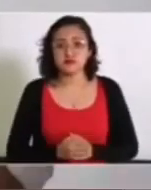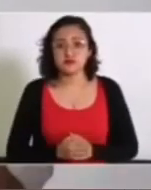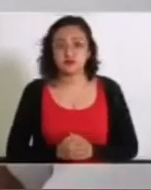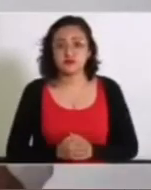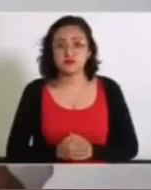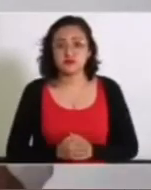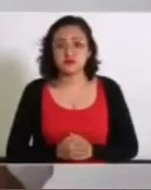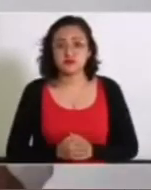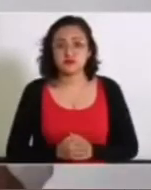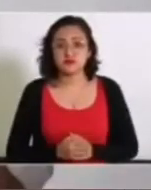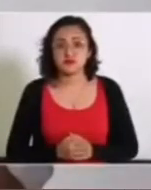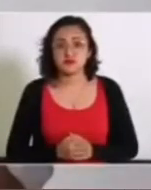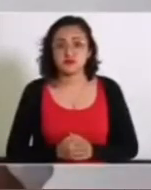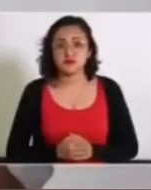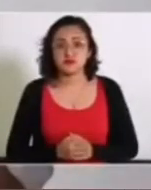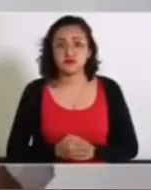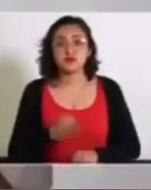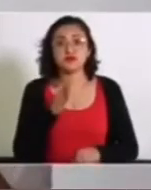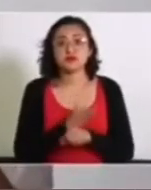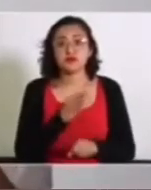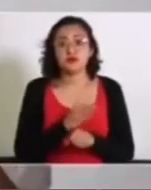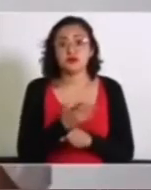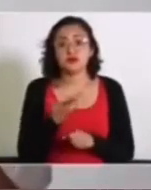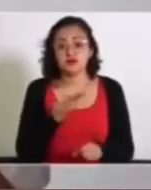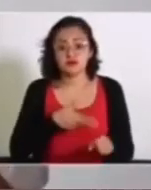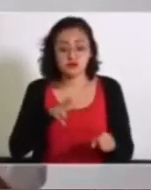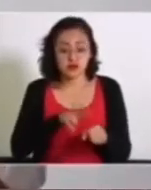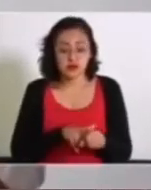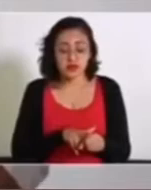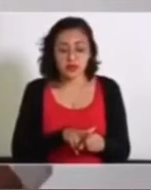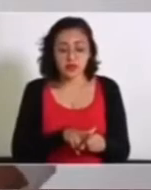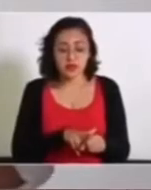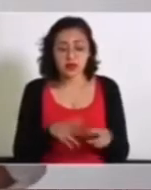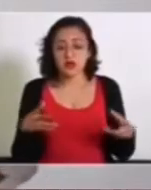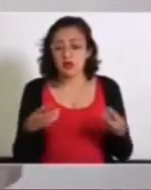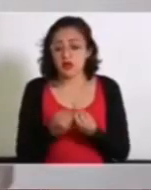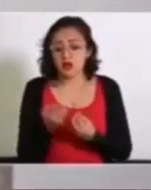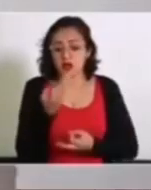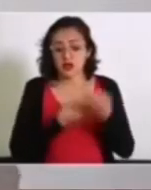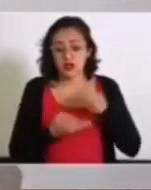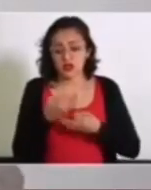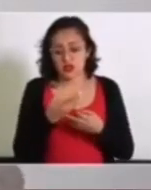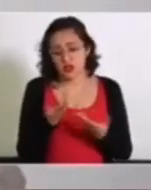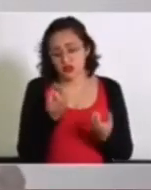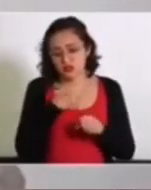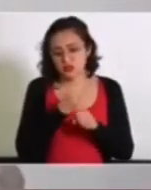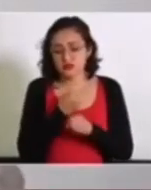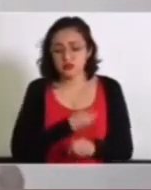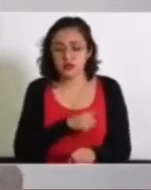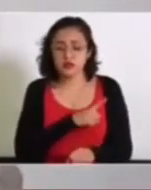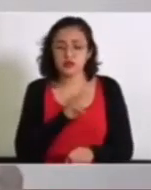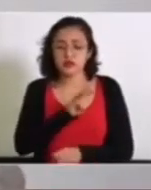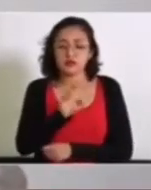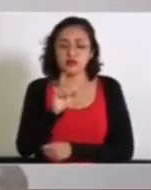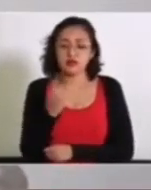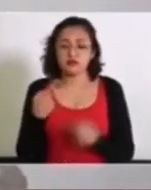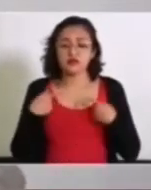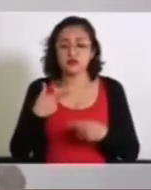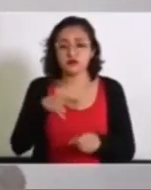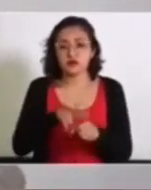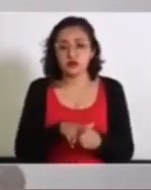60 municipios. En lo que respecta a la hospitalización, en todo el sector tenemos 331 pacientes